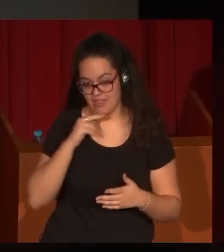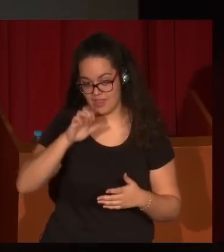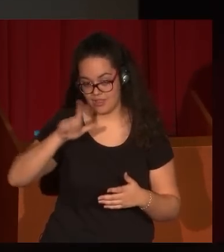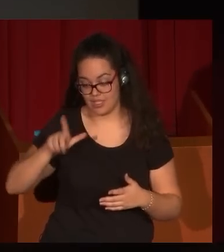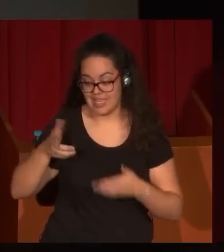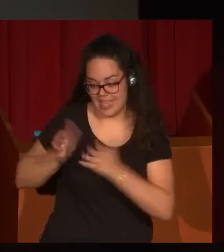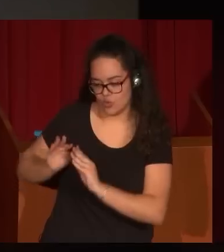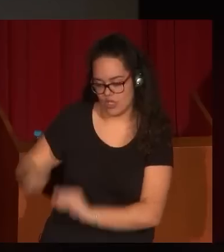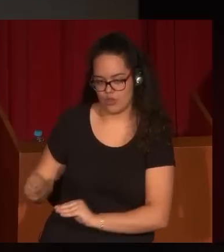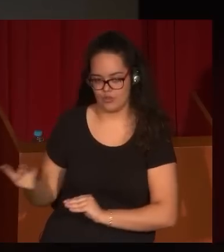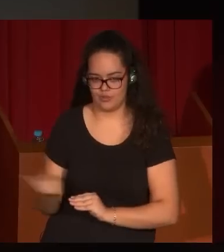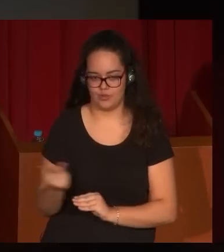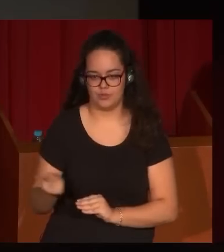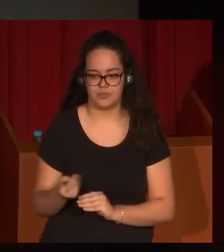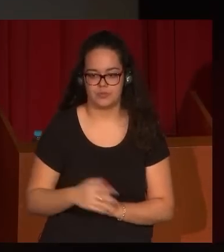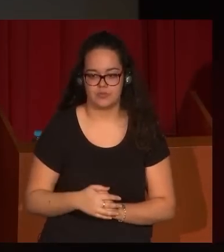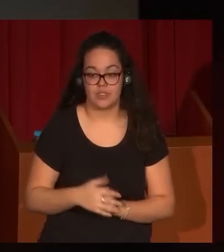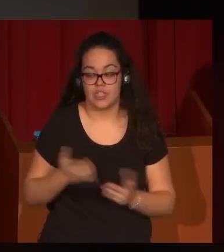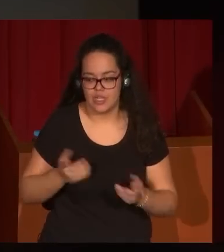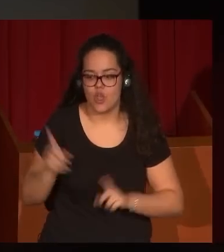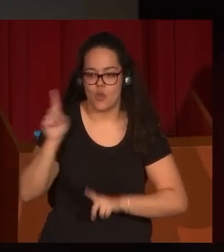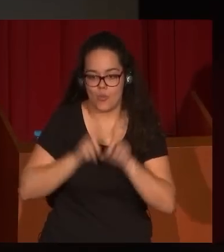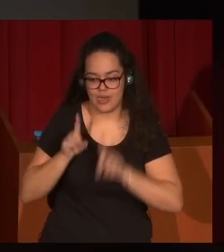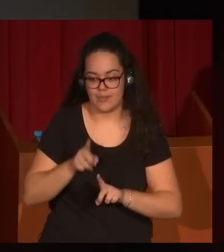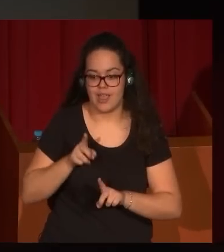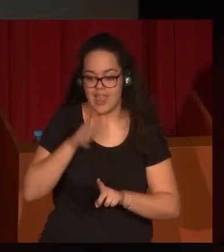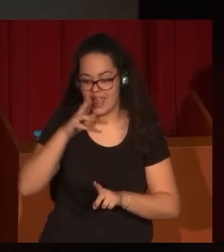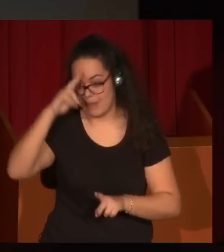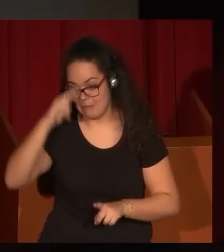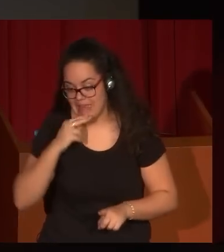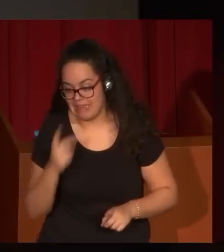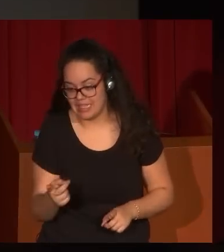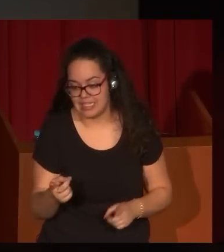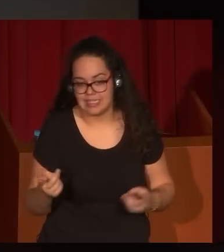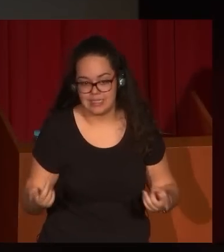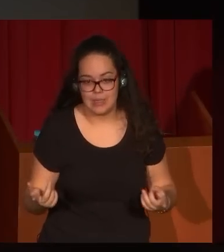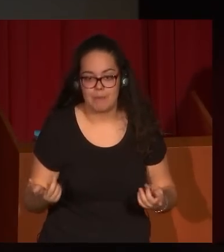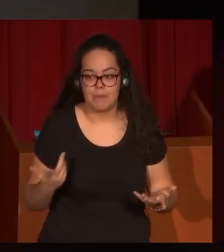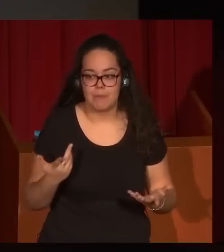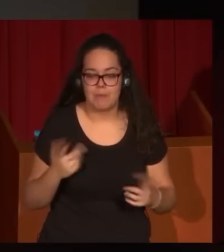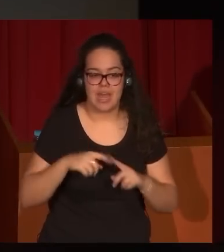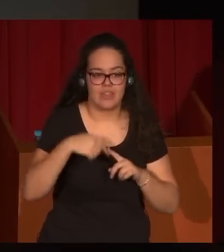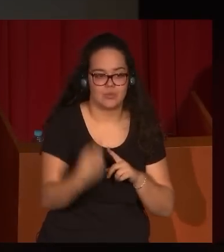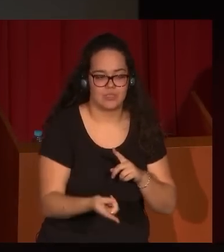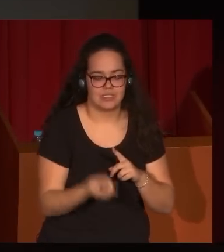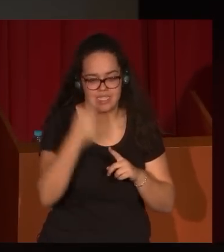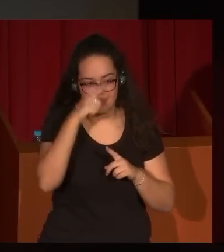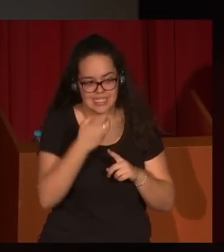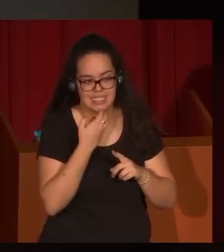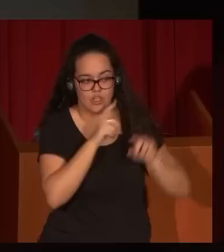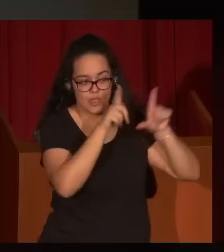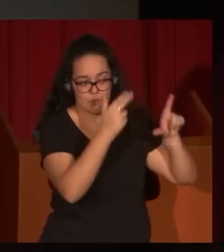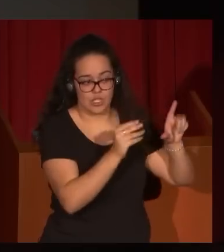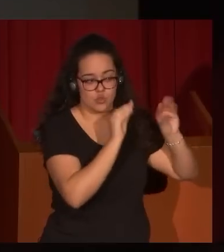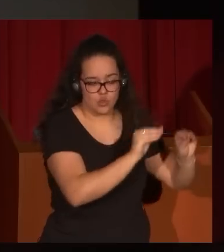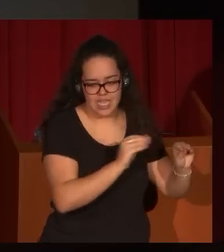veremos, es uno de los grandes problemas de Eugenio Lucas Velázquez, de su padre Eugenio Lucas Velázquez, para la identificación de sus obras. Pues bien, José